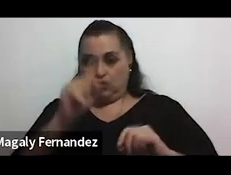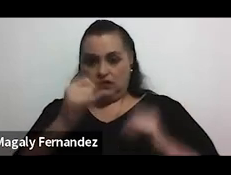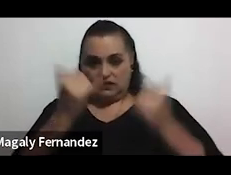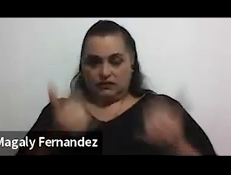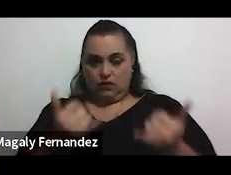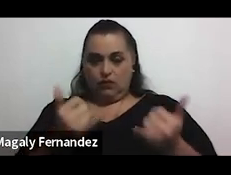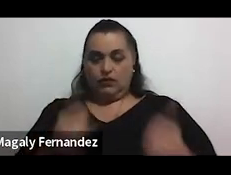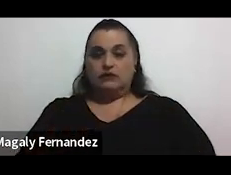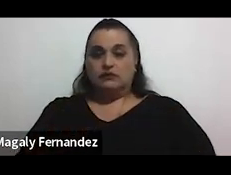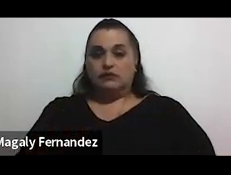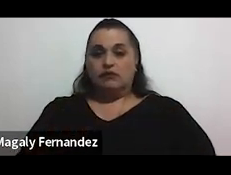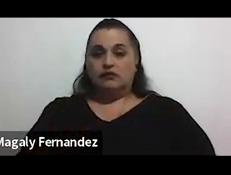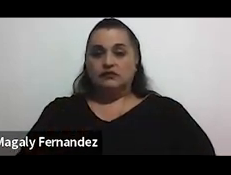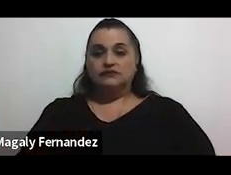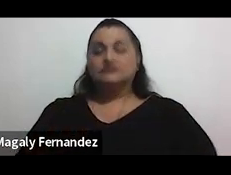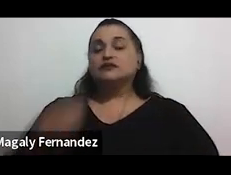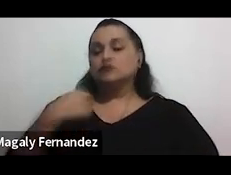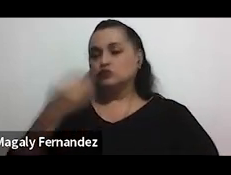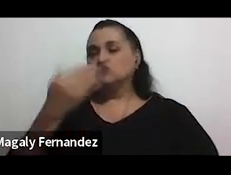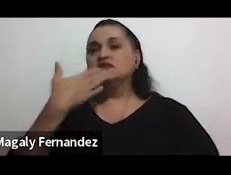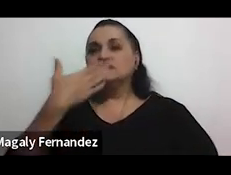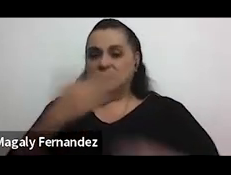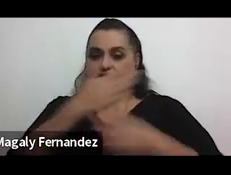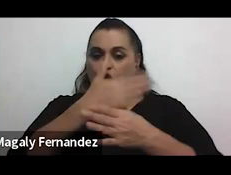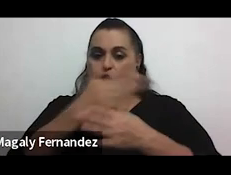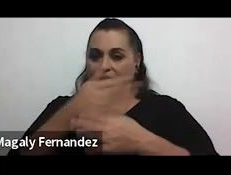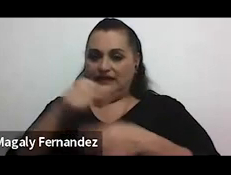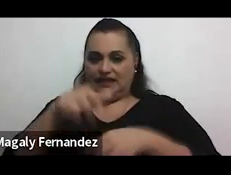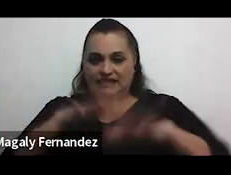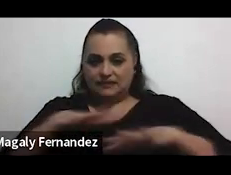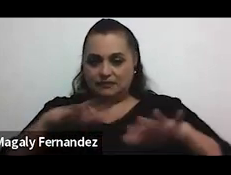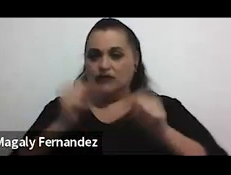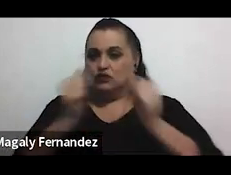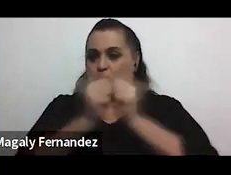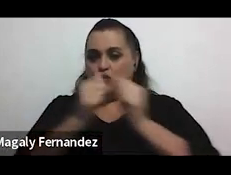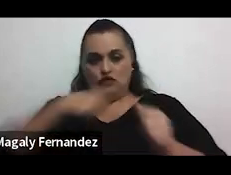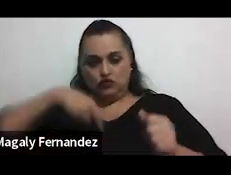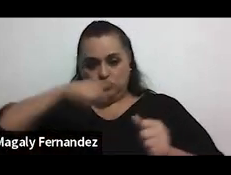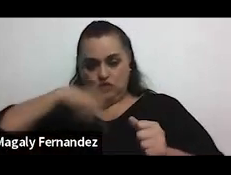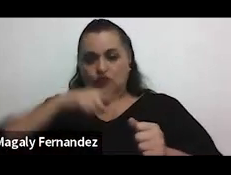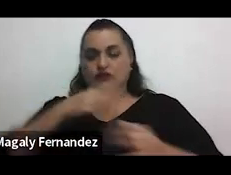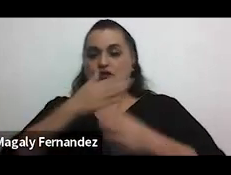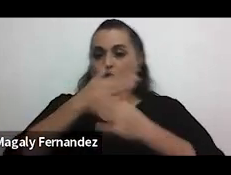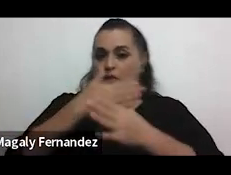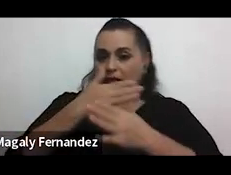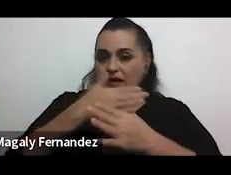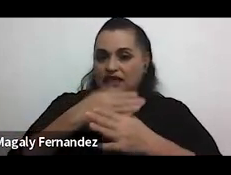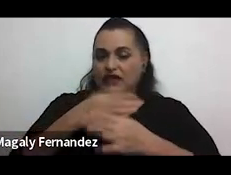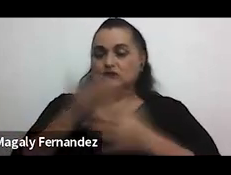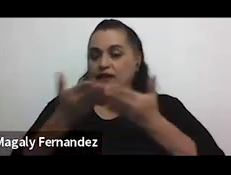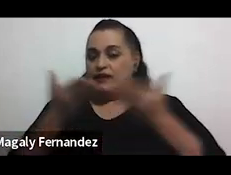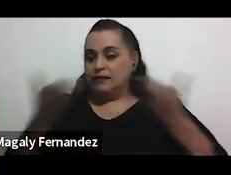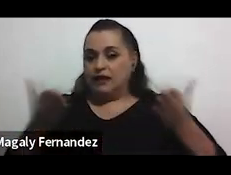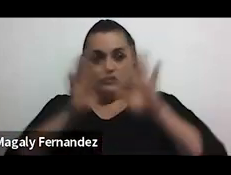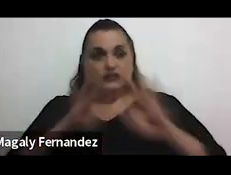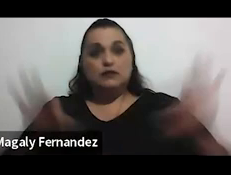placer de mucho haber compartido este espacio con nosotras compartirnos pues elementos importantes